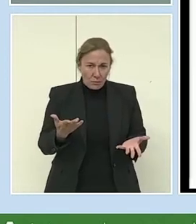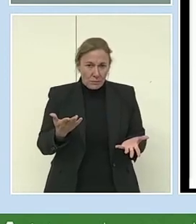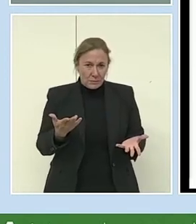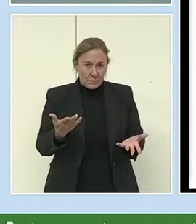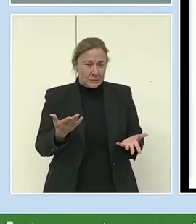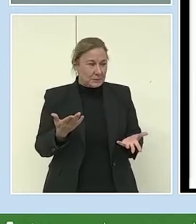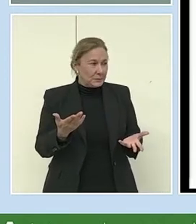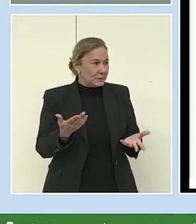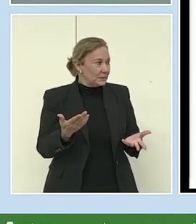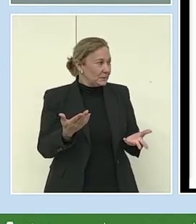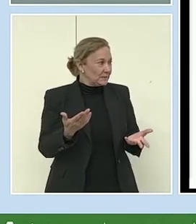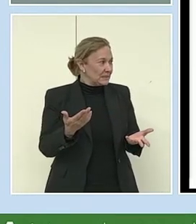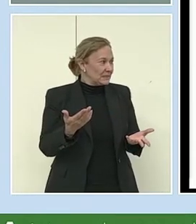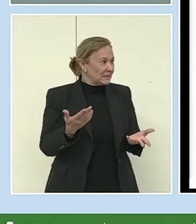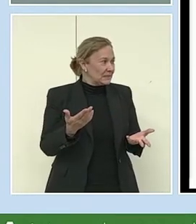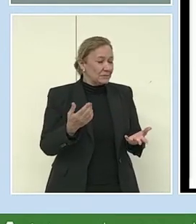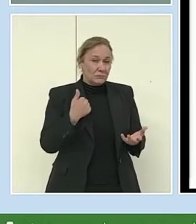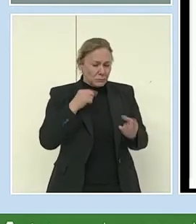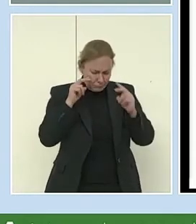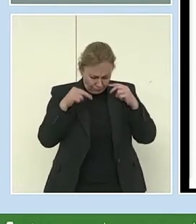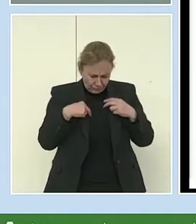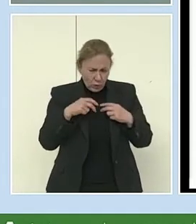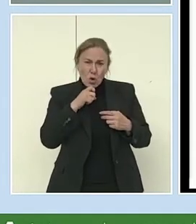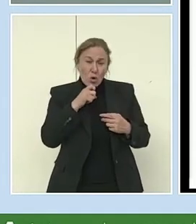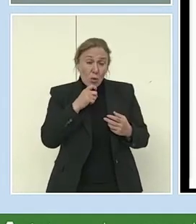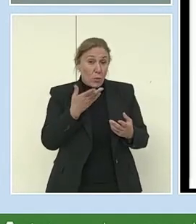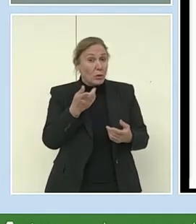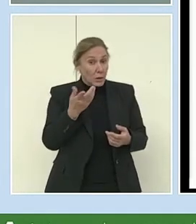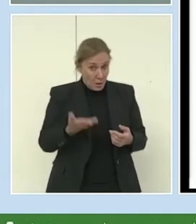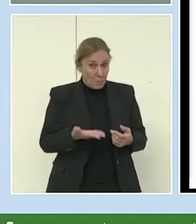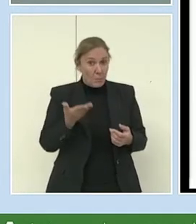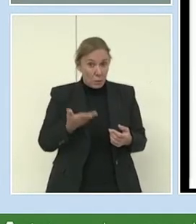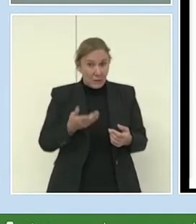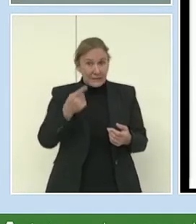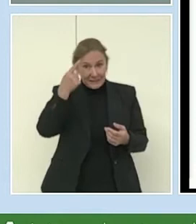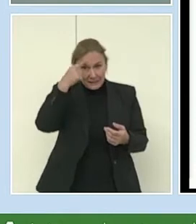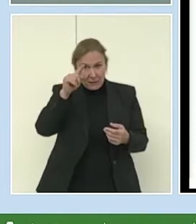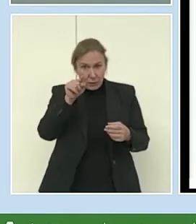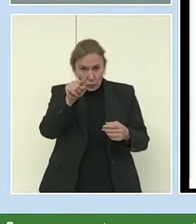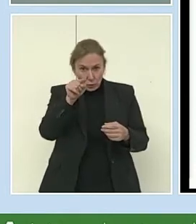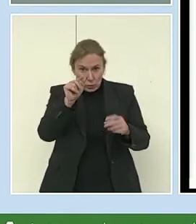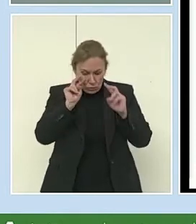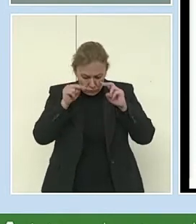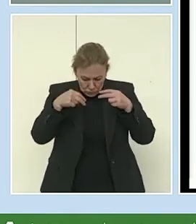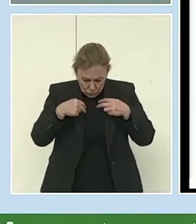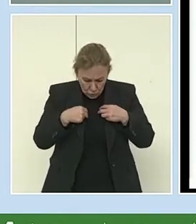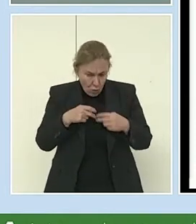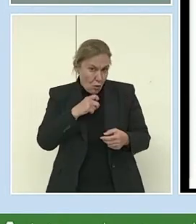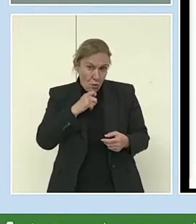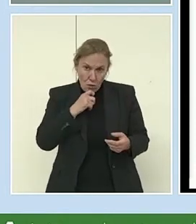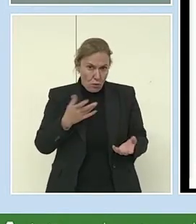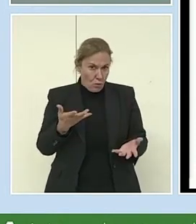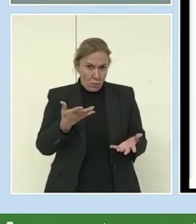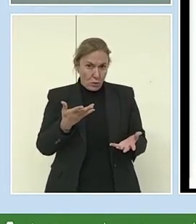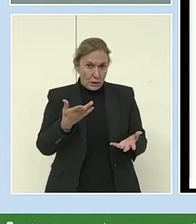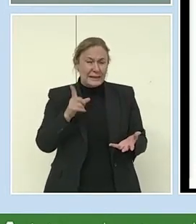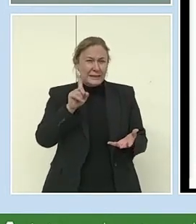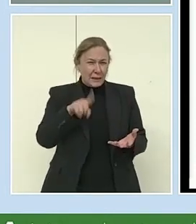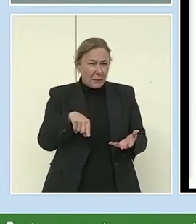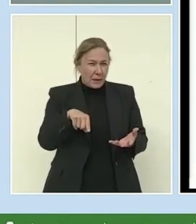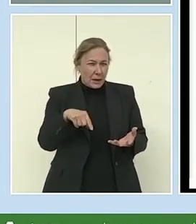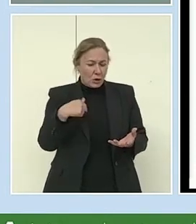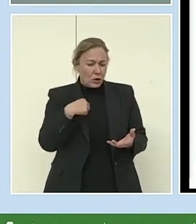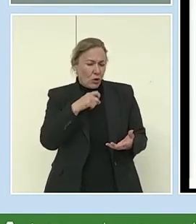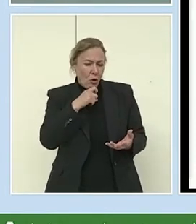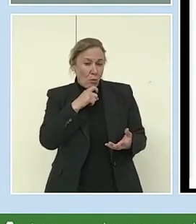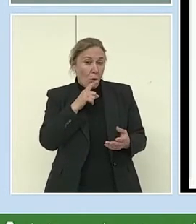Igual, sí se ve ahí. Vale. ¿Cómo soy yo? Según yo. Es importantísimo saber cómo te autopercibes. Pero también, ¿cómo soy yo? Según